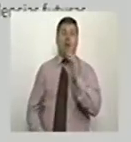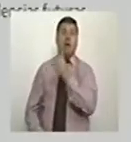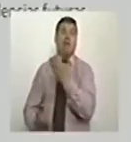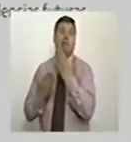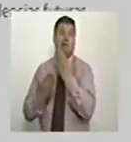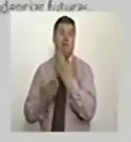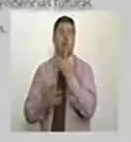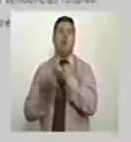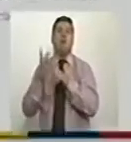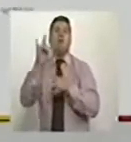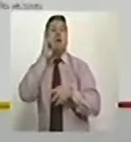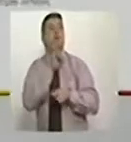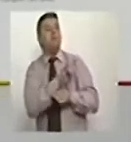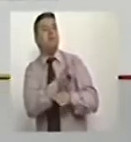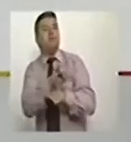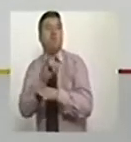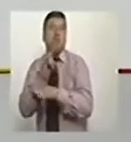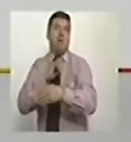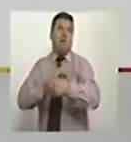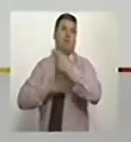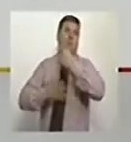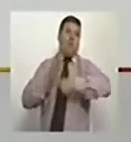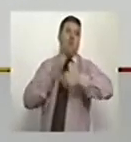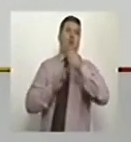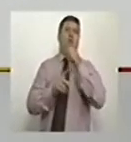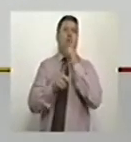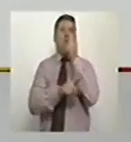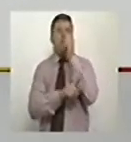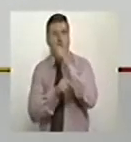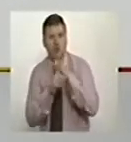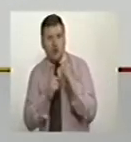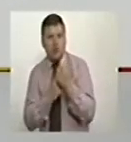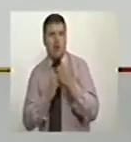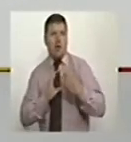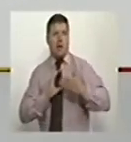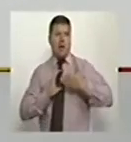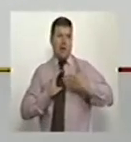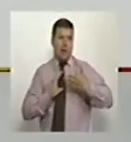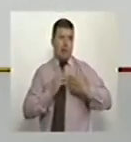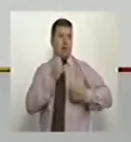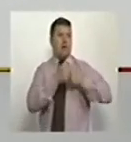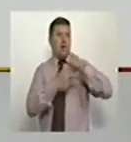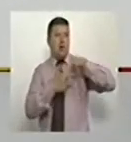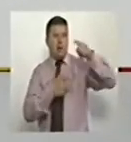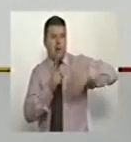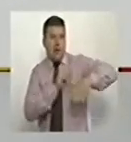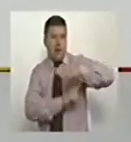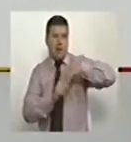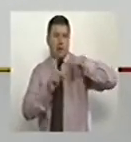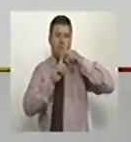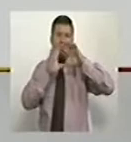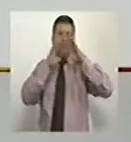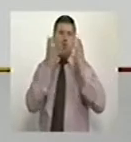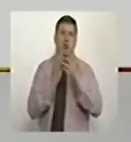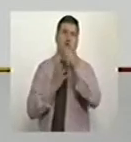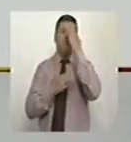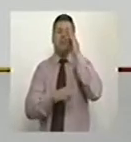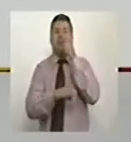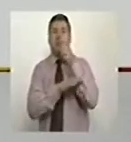como un observatorio de políticas sociales, climáticos, económicos y ambientales alrededor del mundo.